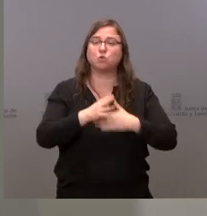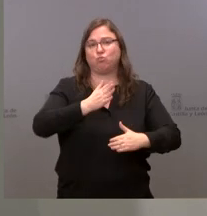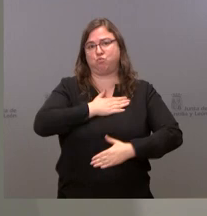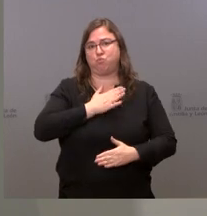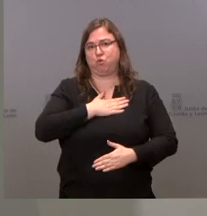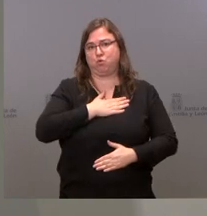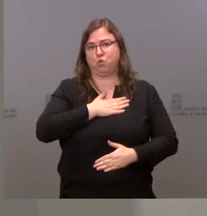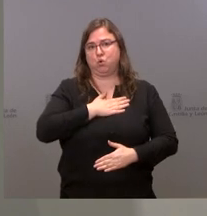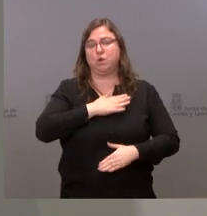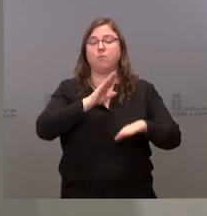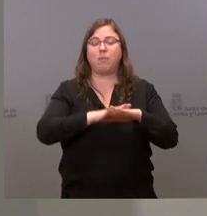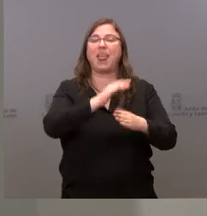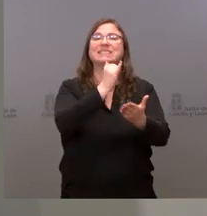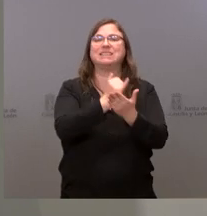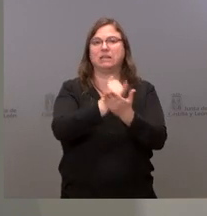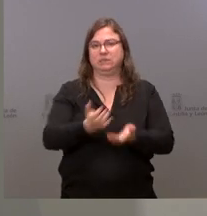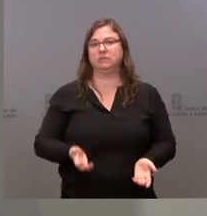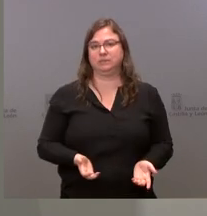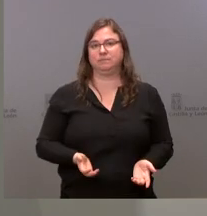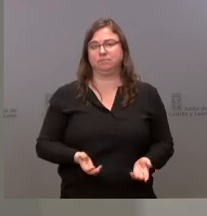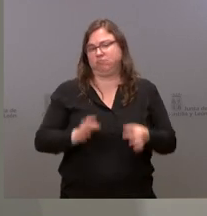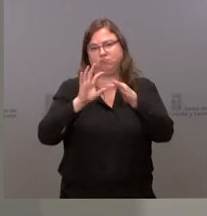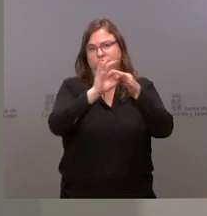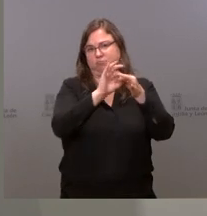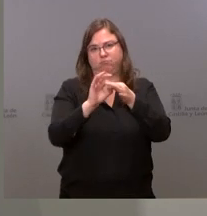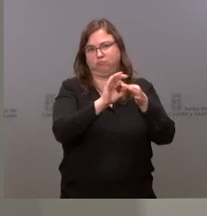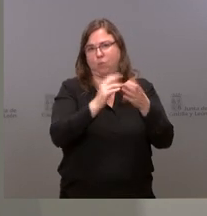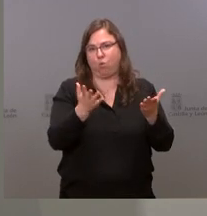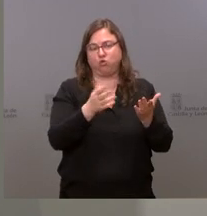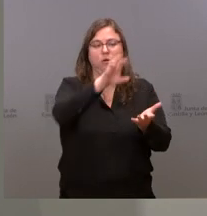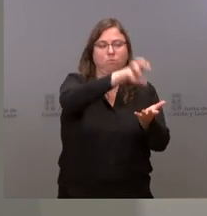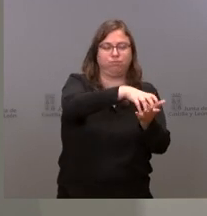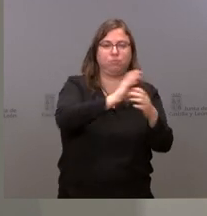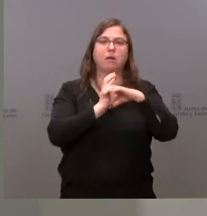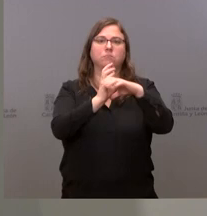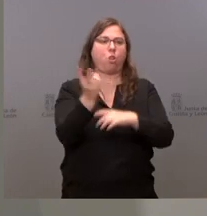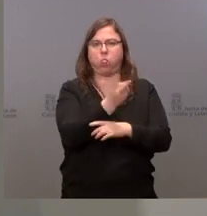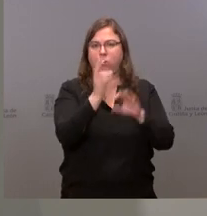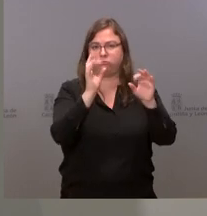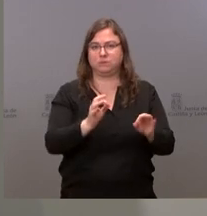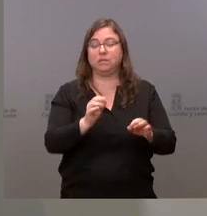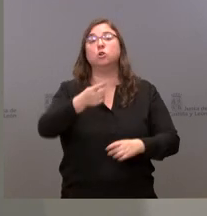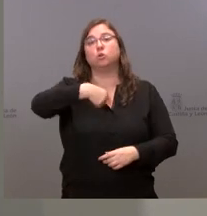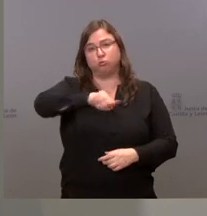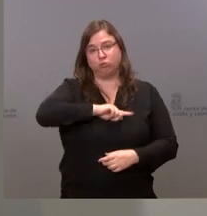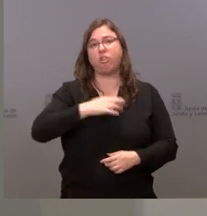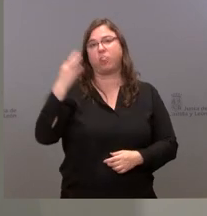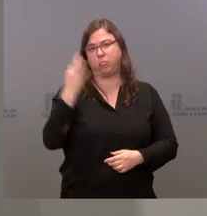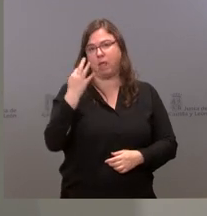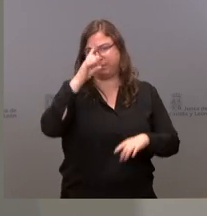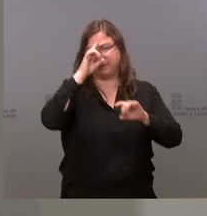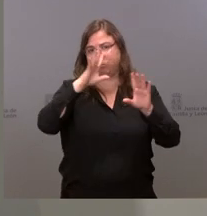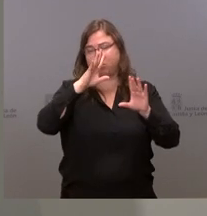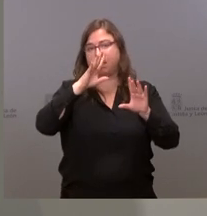para estos test. Una cosa va unida a la otra y, por tanto, tendremos que dotarnos de